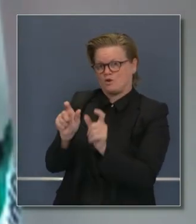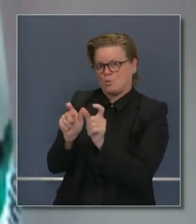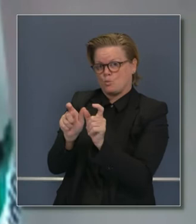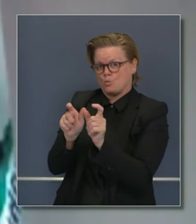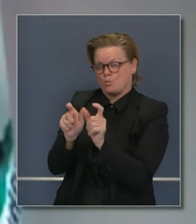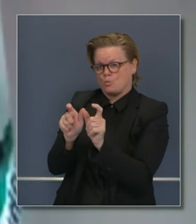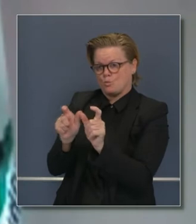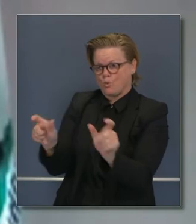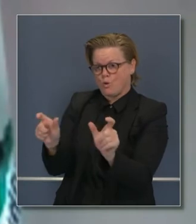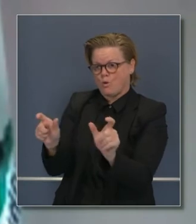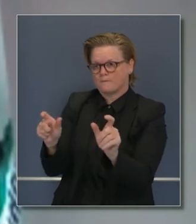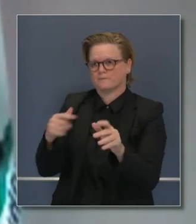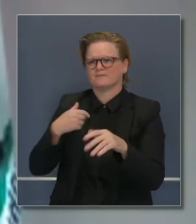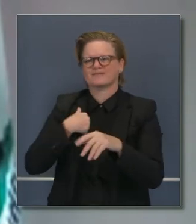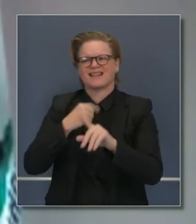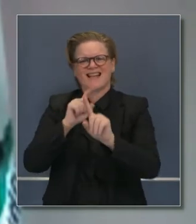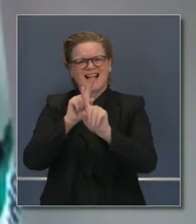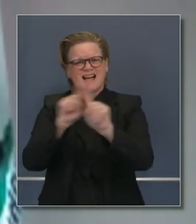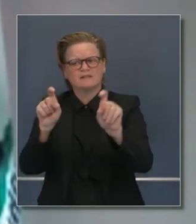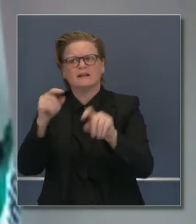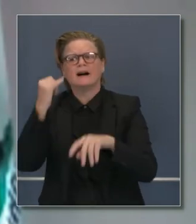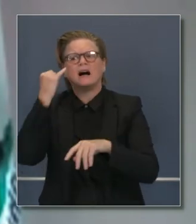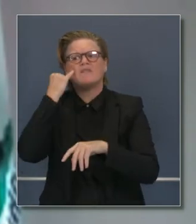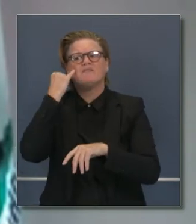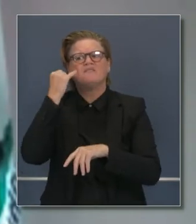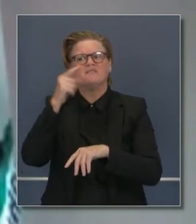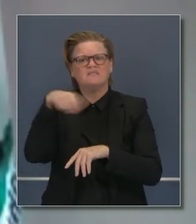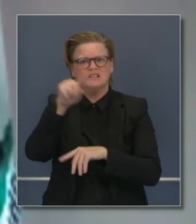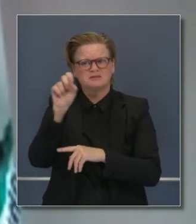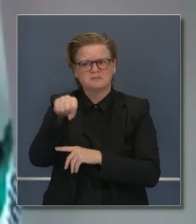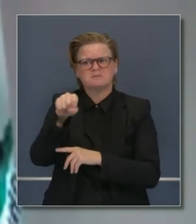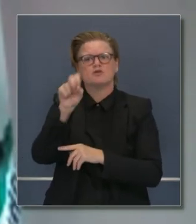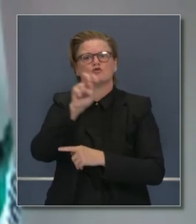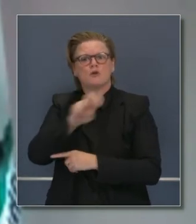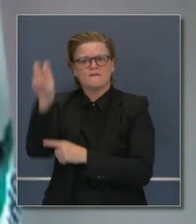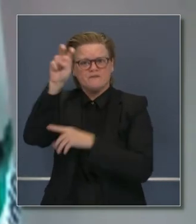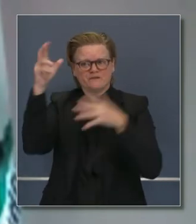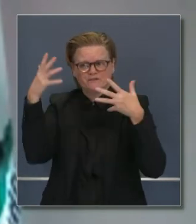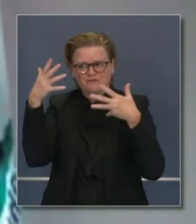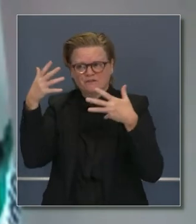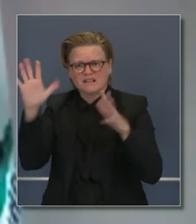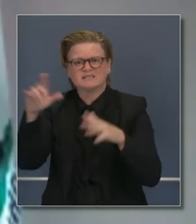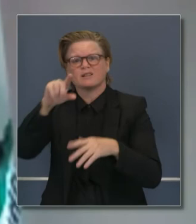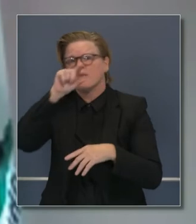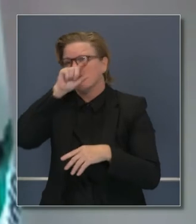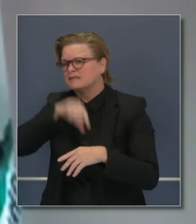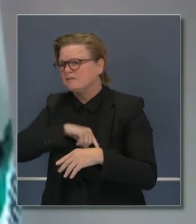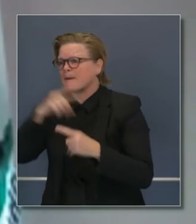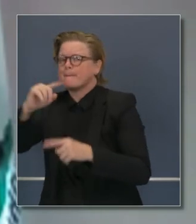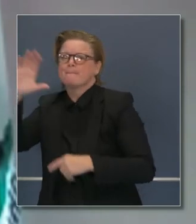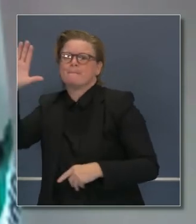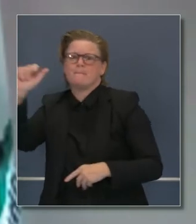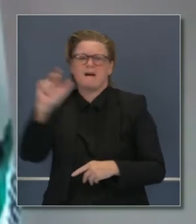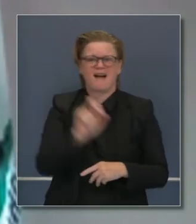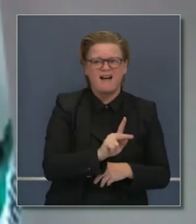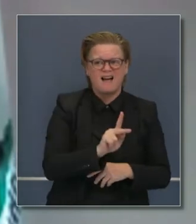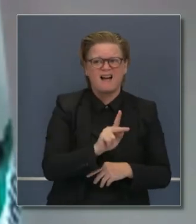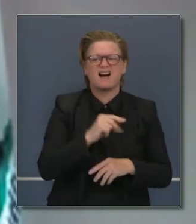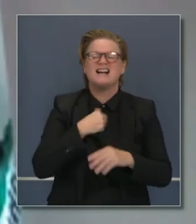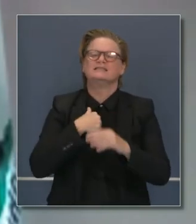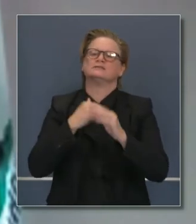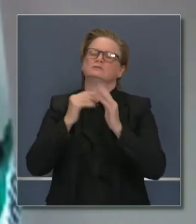pedimos a la gente que evite viajar, incluso durante estas pausas de los días festivos,